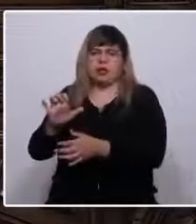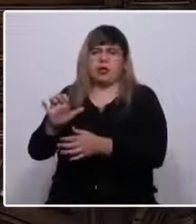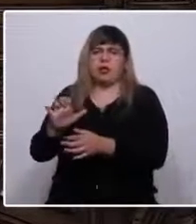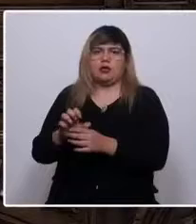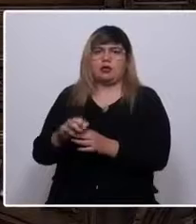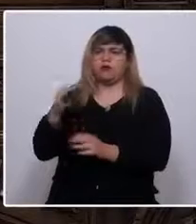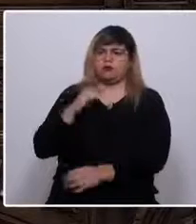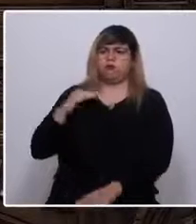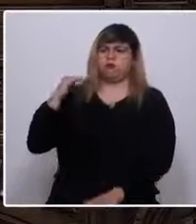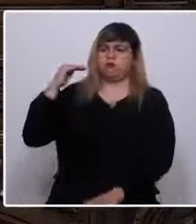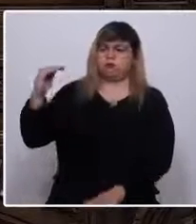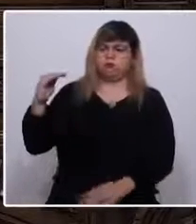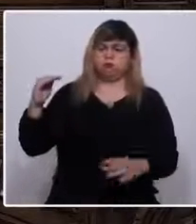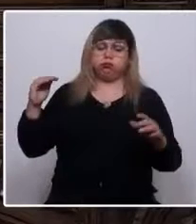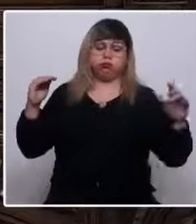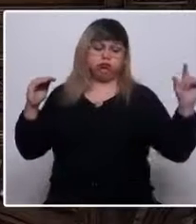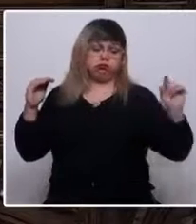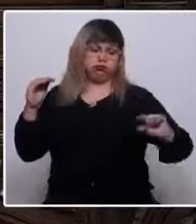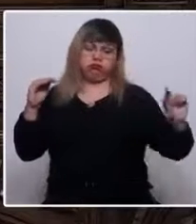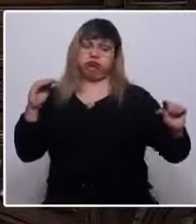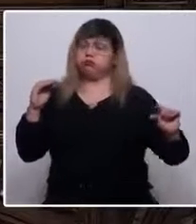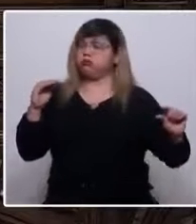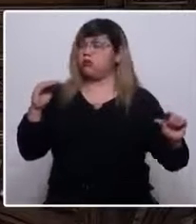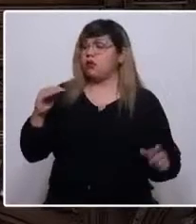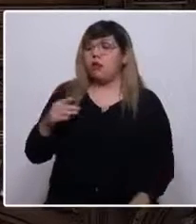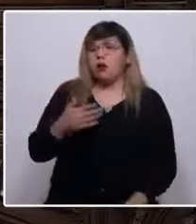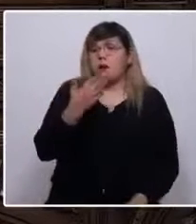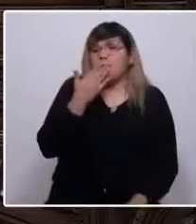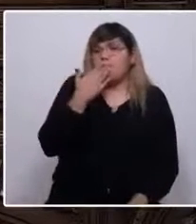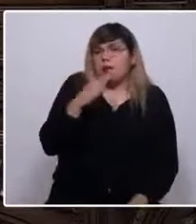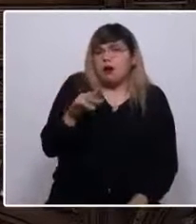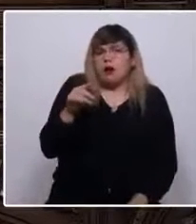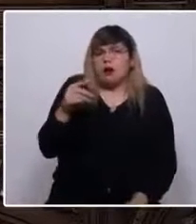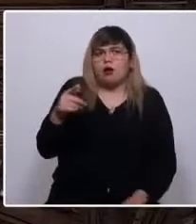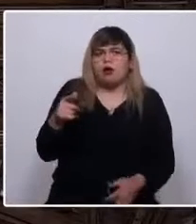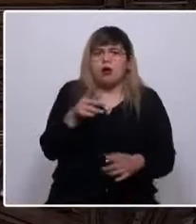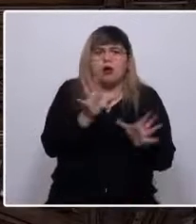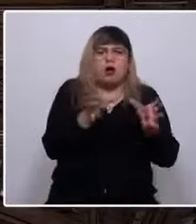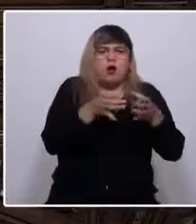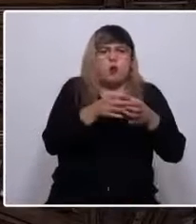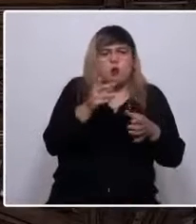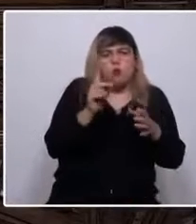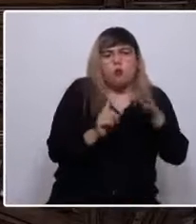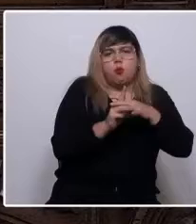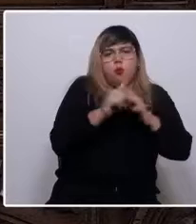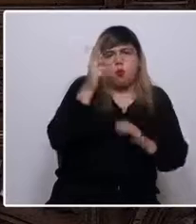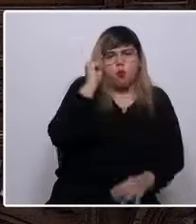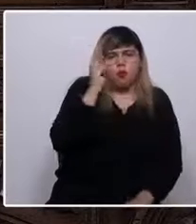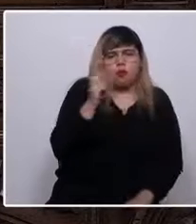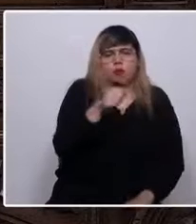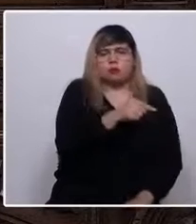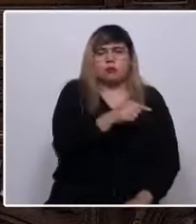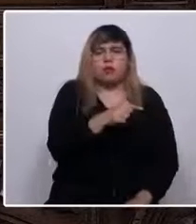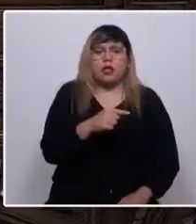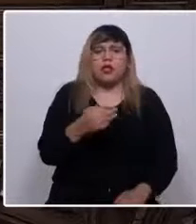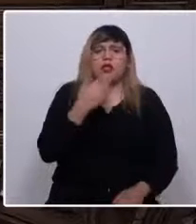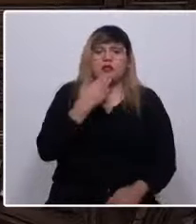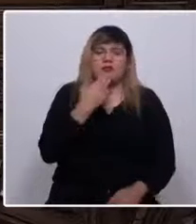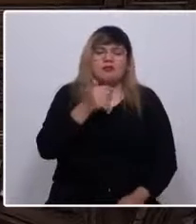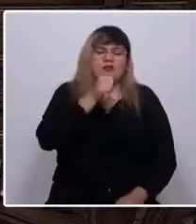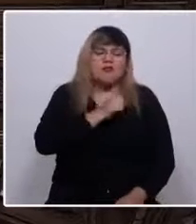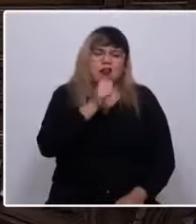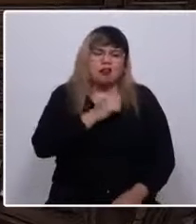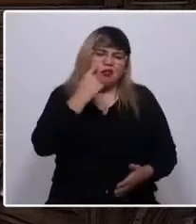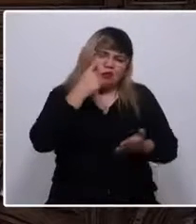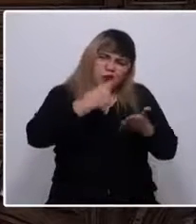superioridad se concreta con mayor crudeza ante los pueblos originarios. La carencia de reconocimiento